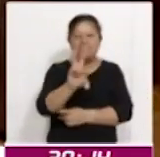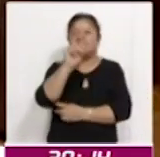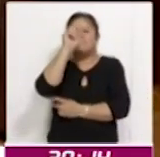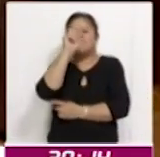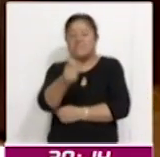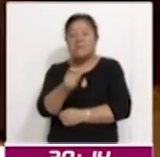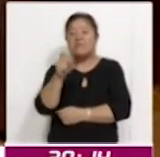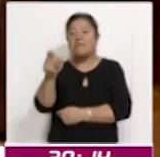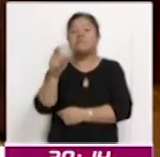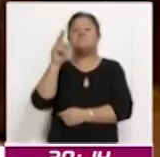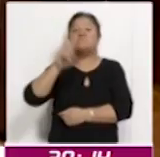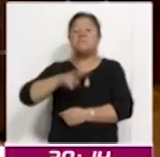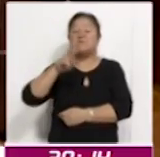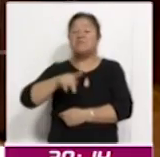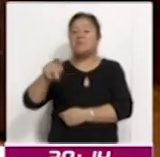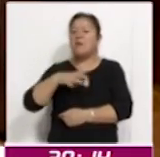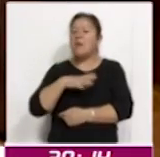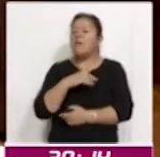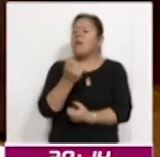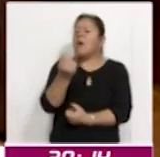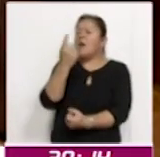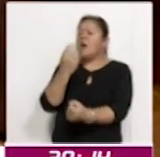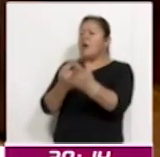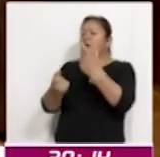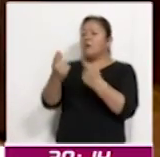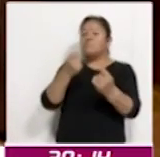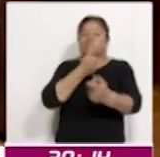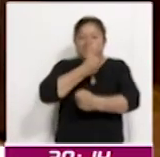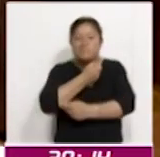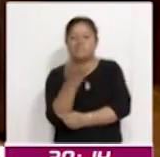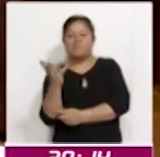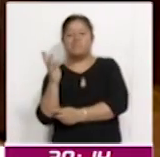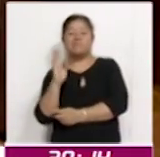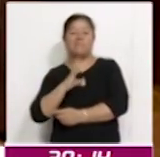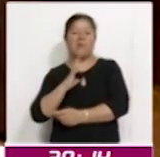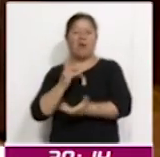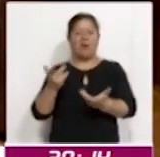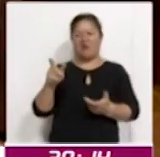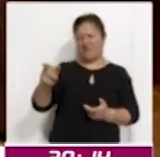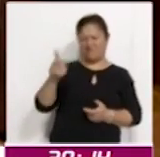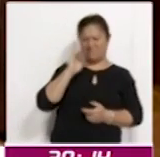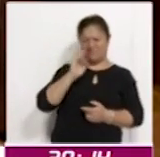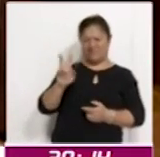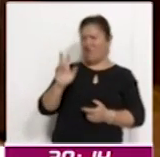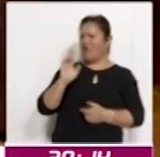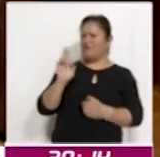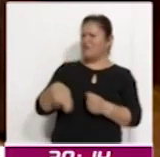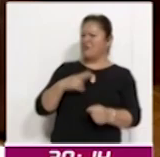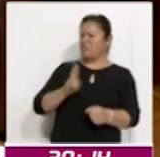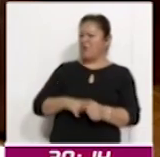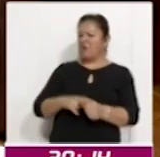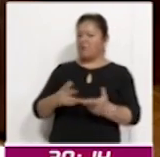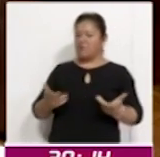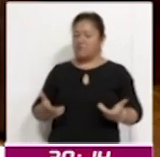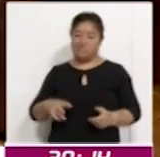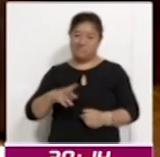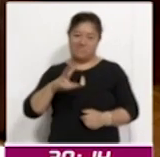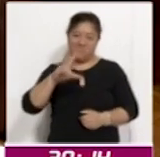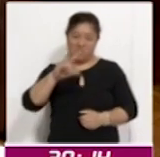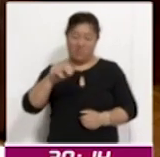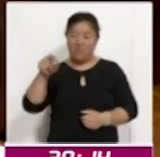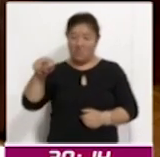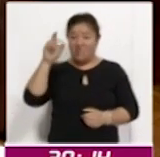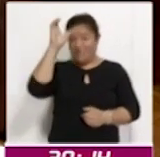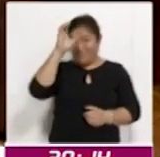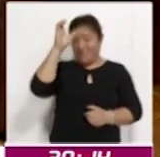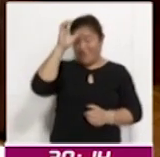en algunas ocasiones ya se ve hasta como común, ¿no? Hay que hacer conciencia, ¿no? Porque para eso